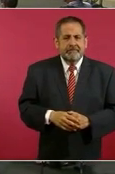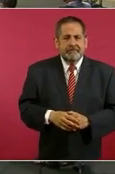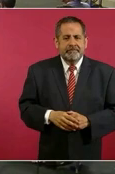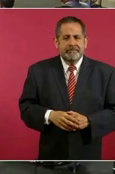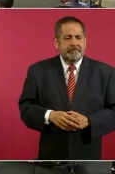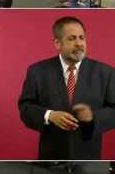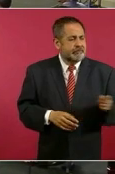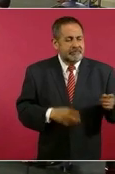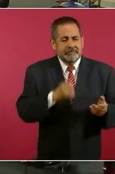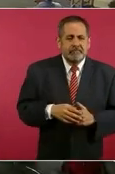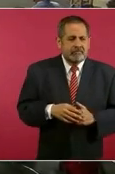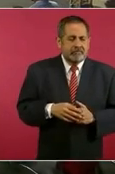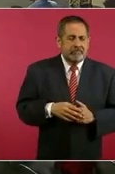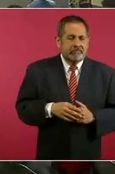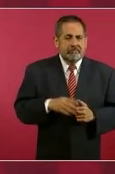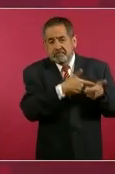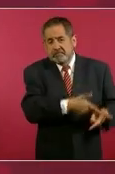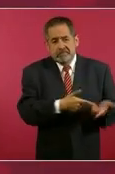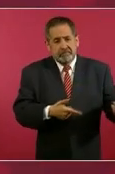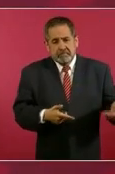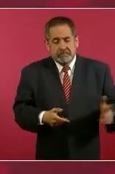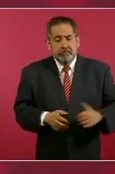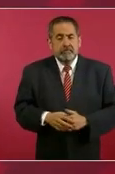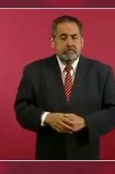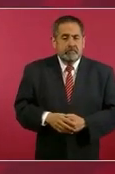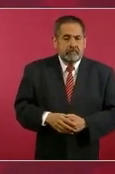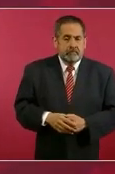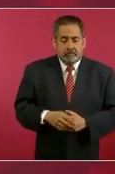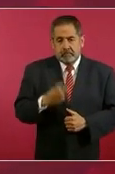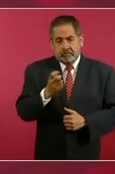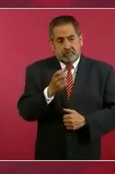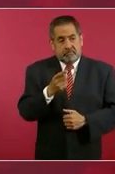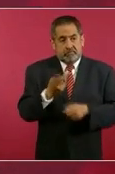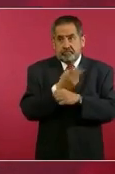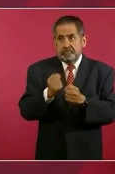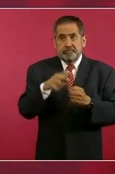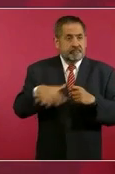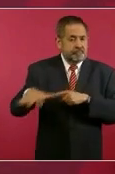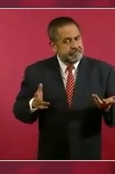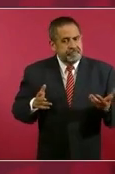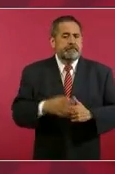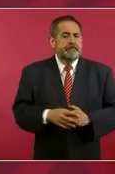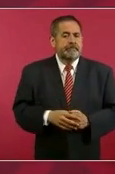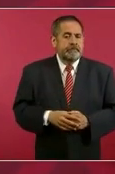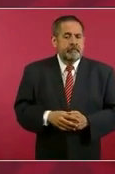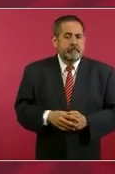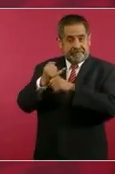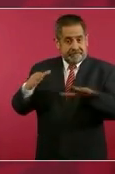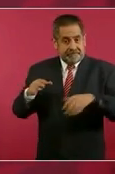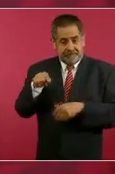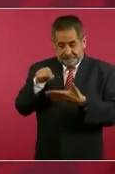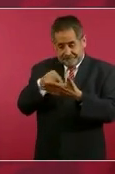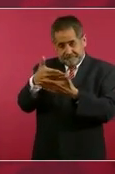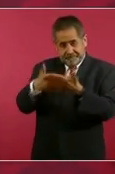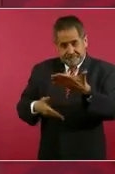estilo de vida de la doble moral. Entonces, es fuerte lo que está sucediendo, pero es interesante. Entonces, en el informe